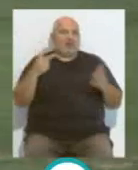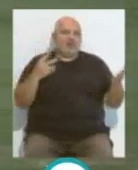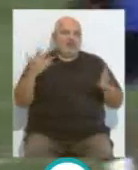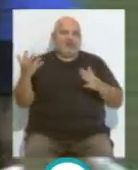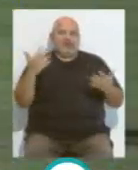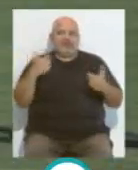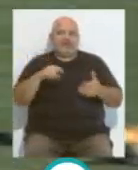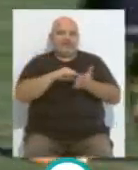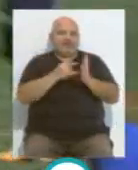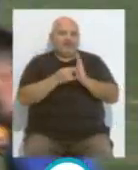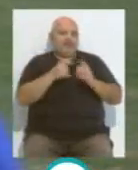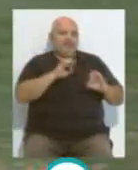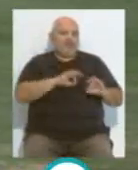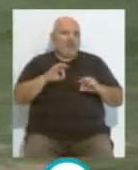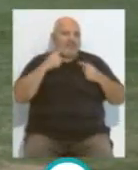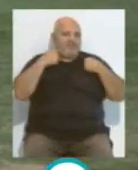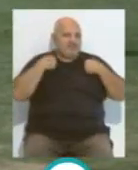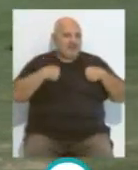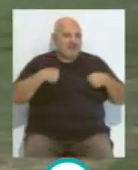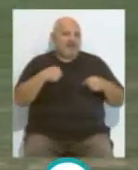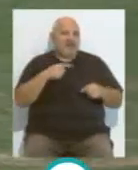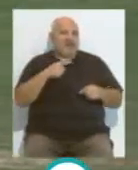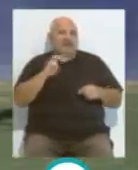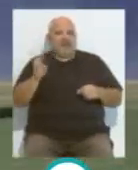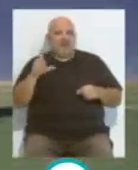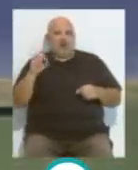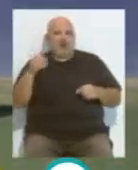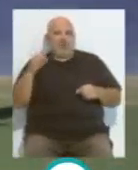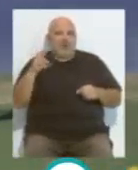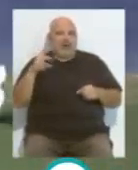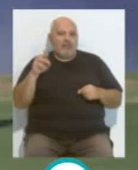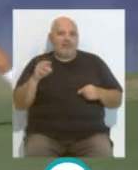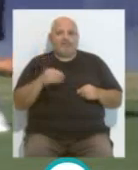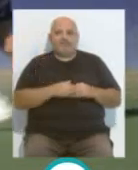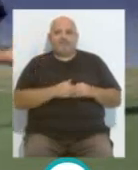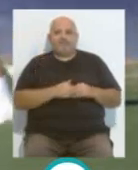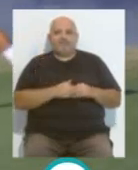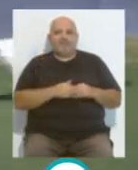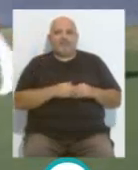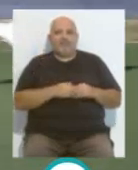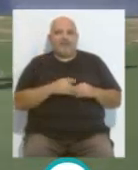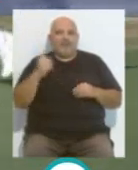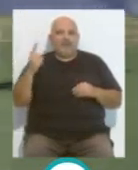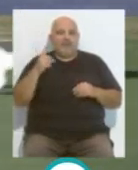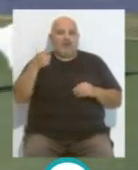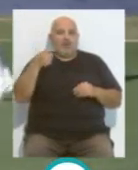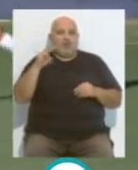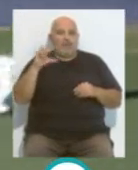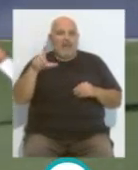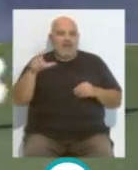izquierda del técnico, el preparador físico, antes Roberto Pereira y Lolo Bocardo. Y ahí vemos a Goodell,